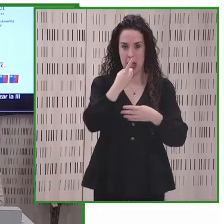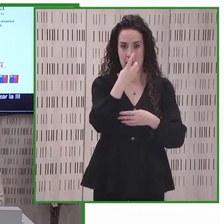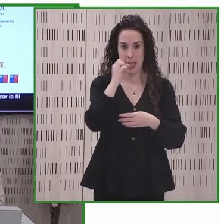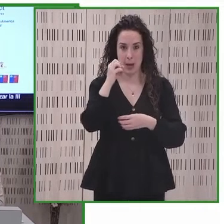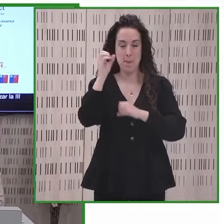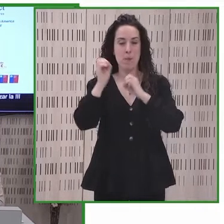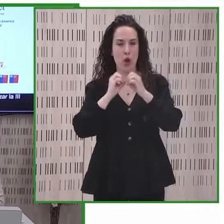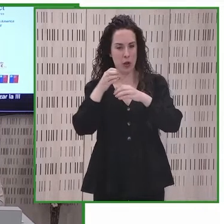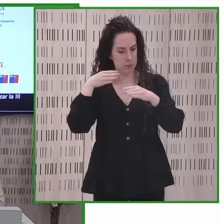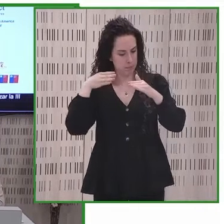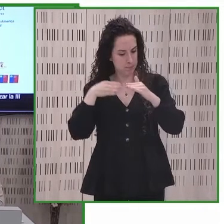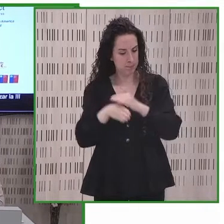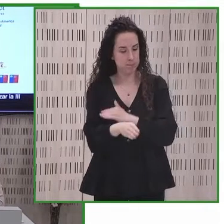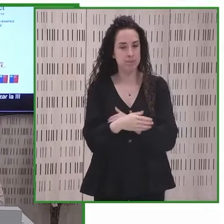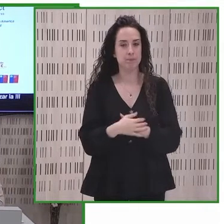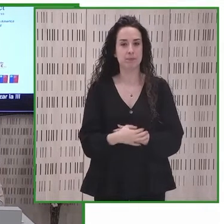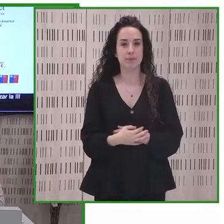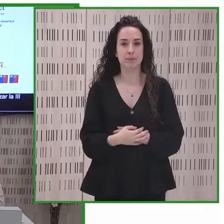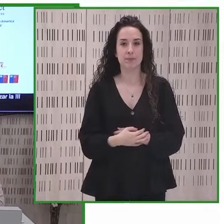accesible.